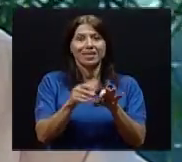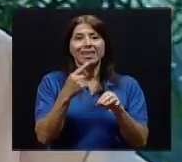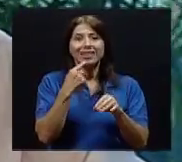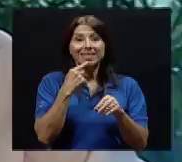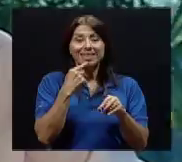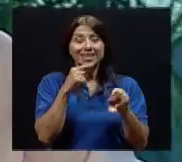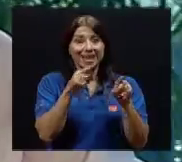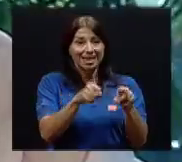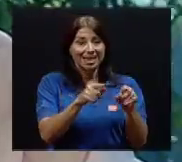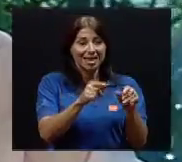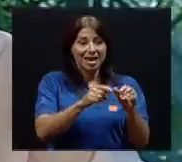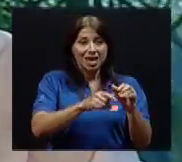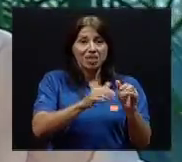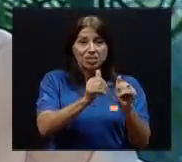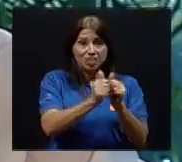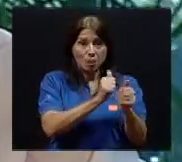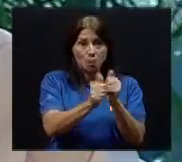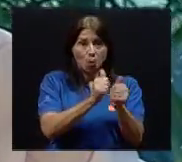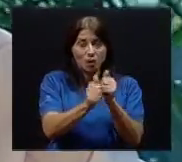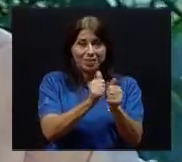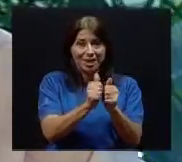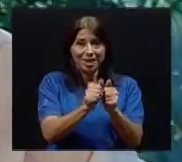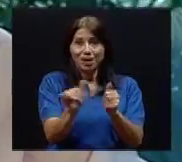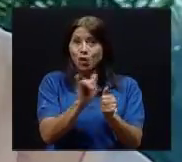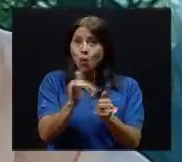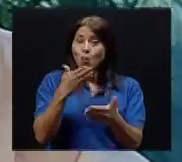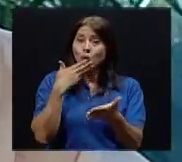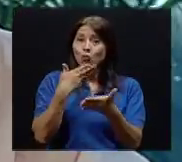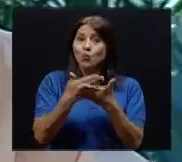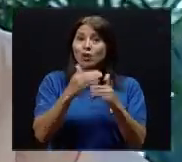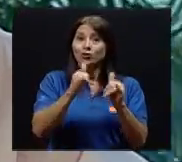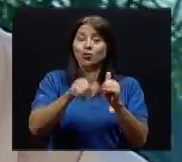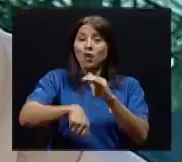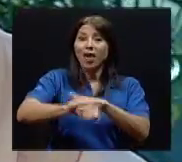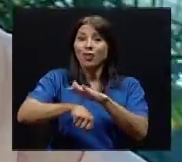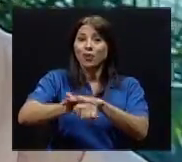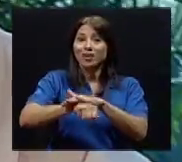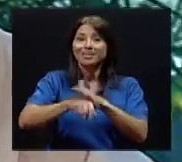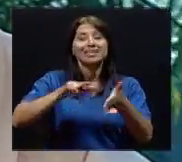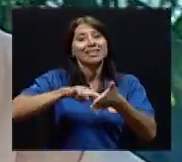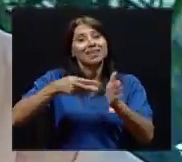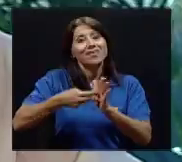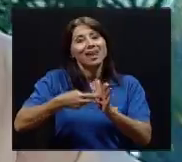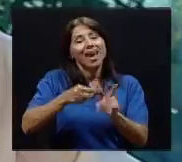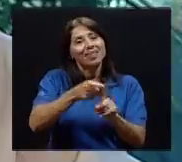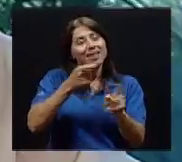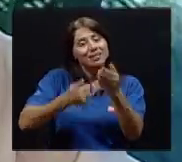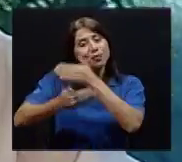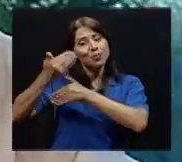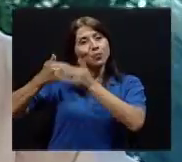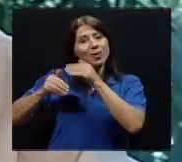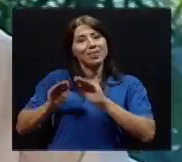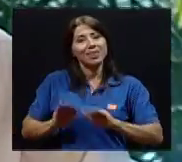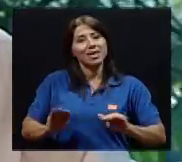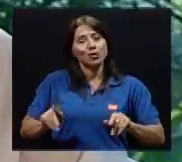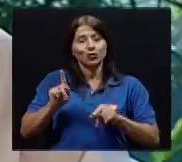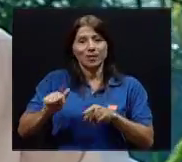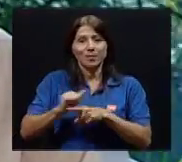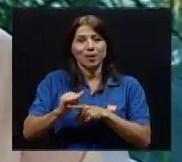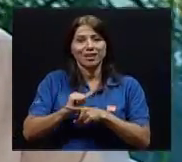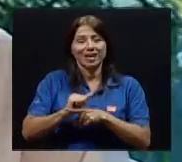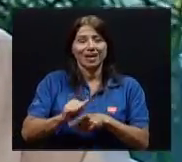lo que juegan los grandes jugadores, es la práctica que tienen que hacer los niños. Eso es un error real. Sí.